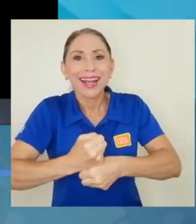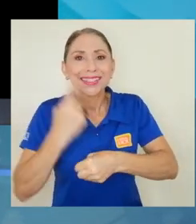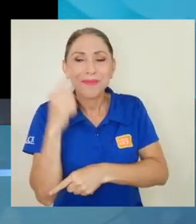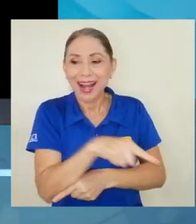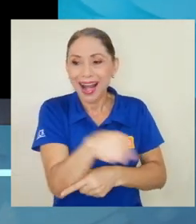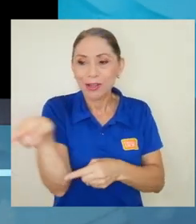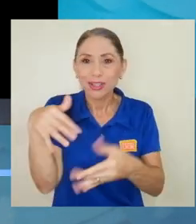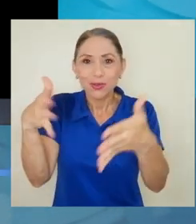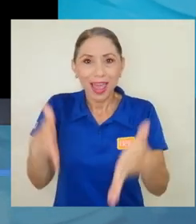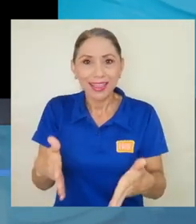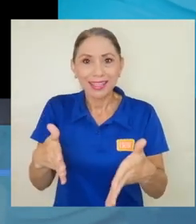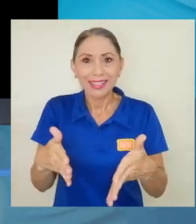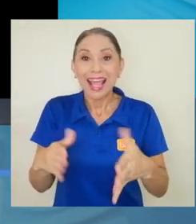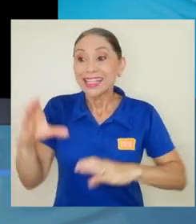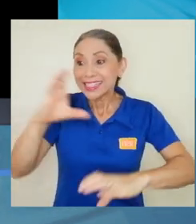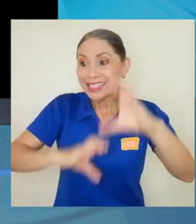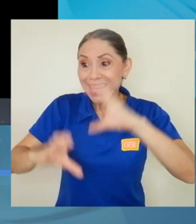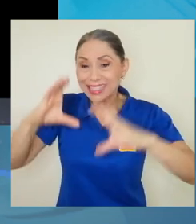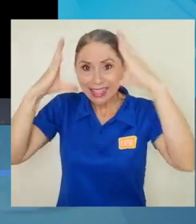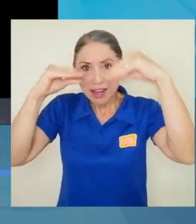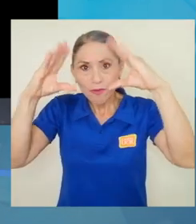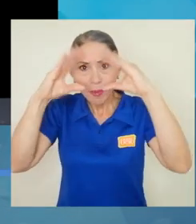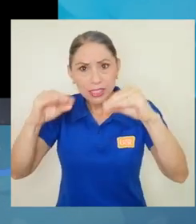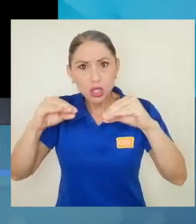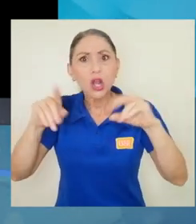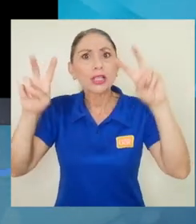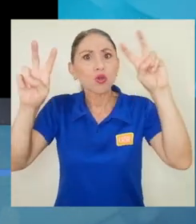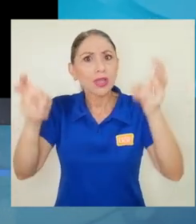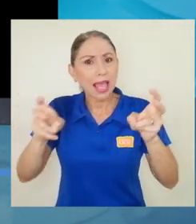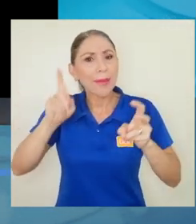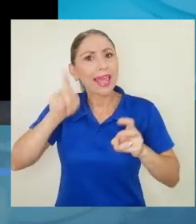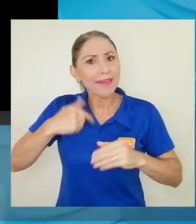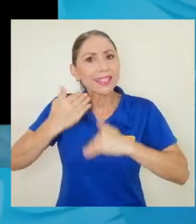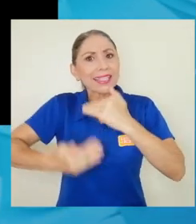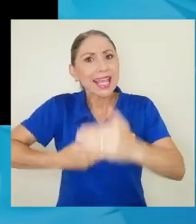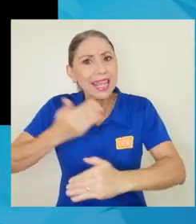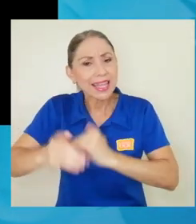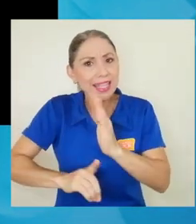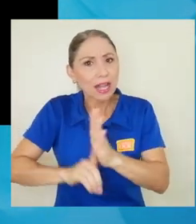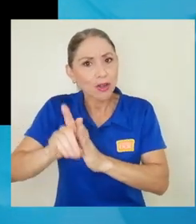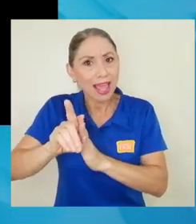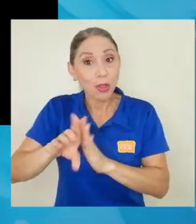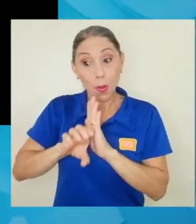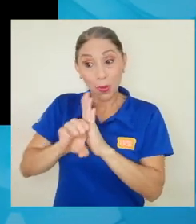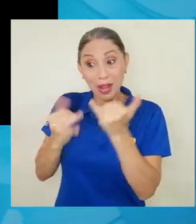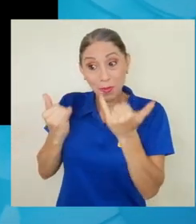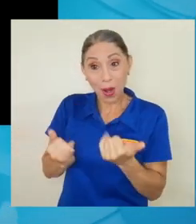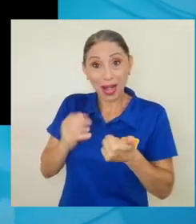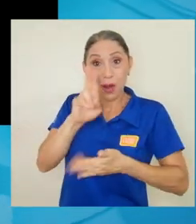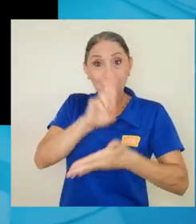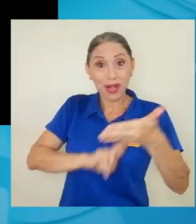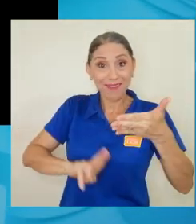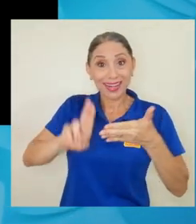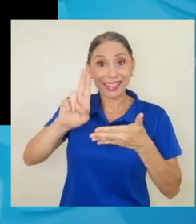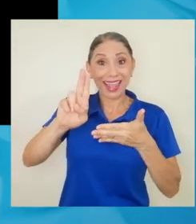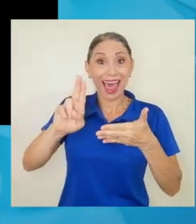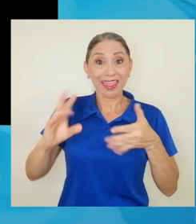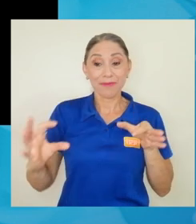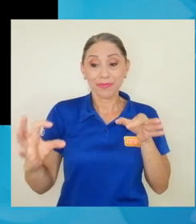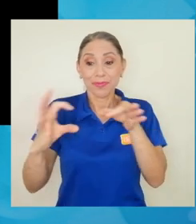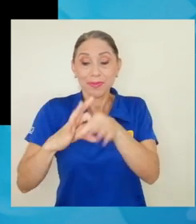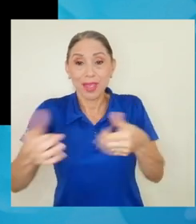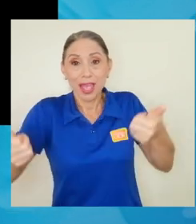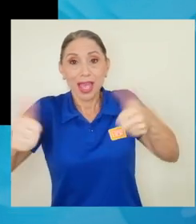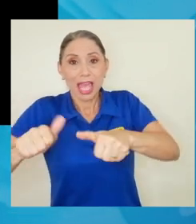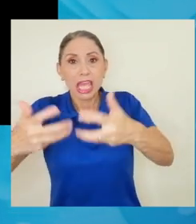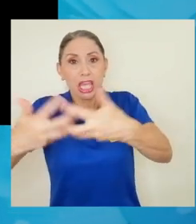de la ciencia de la información es un tema que tenemos que seguir desarrollando en esta alianza, por ejemplo, entre la universidad y lo que es la